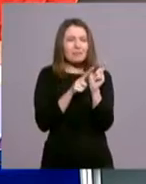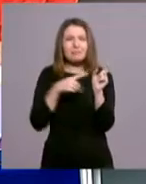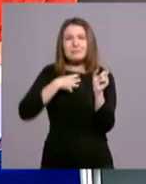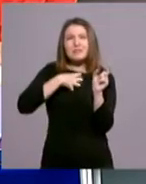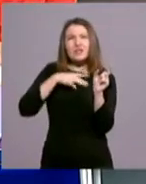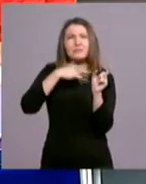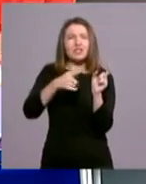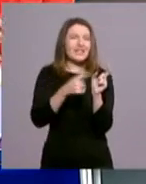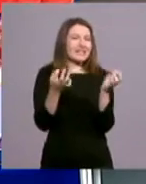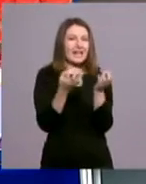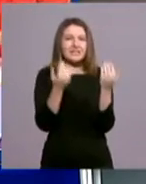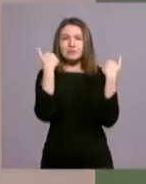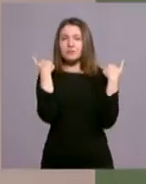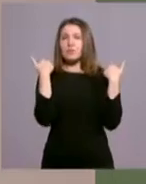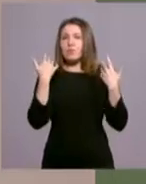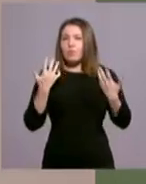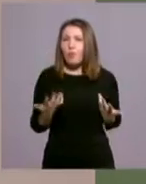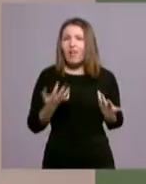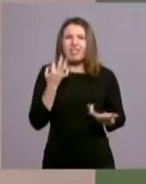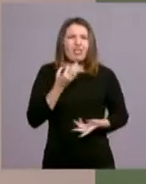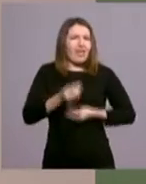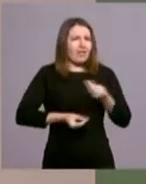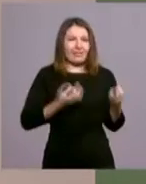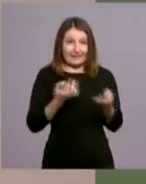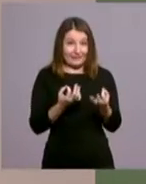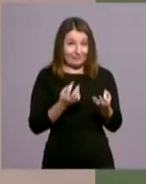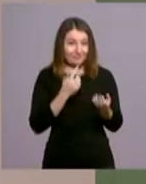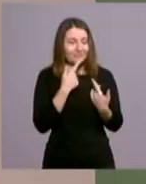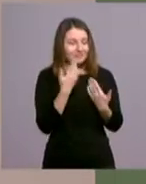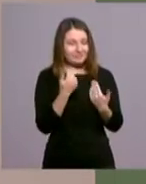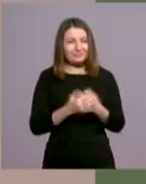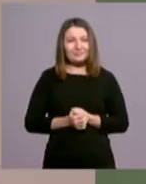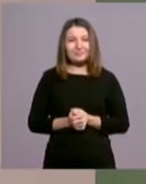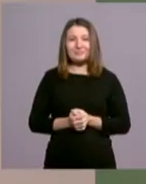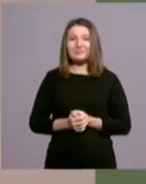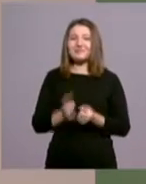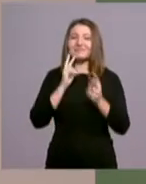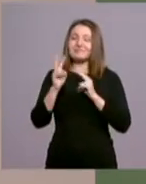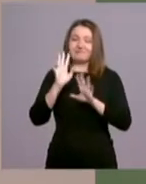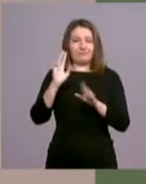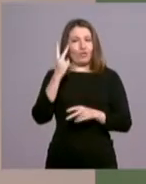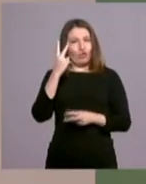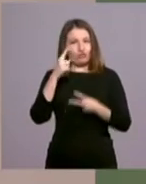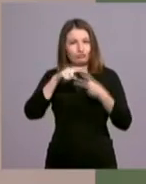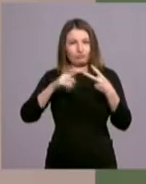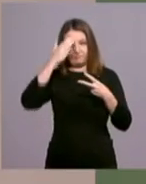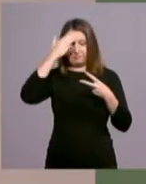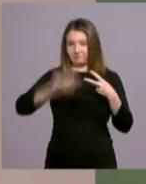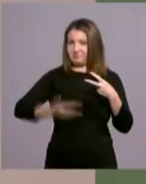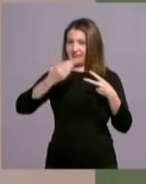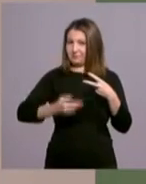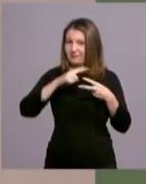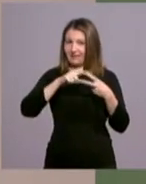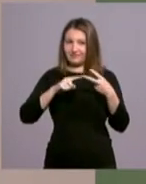consiste su tarea? ¿Qué es lo que tiene o lo que debe hacer? Bueno, pues, en principio tenemos como dos tareas fundamentales.